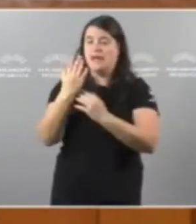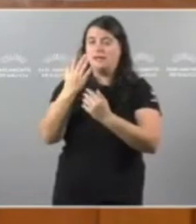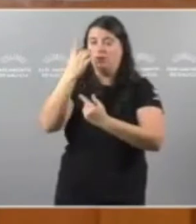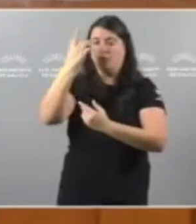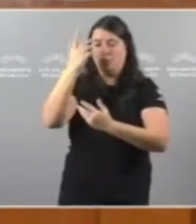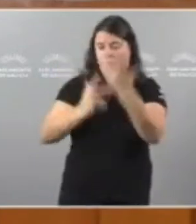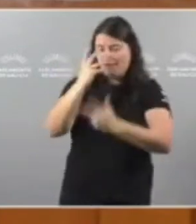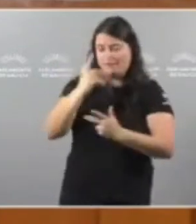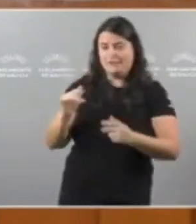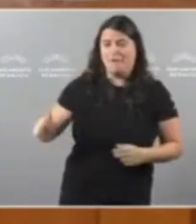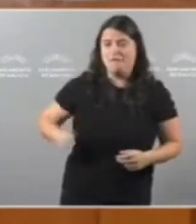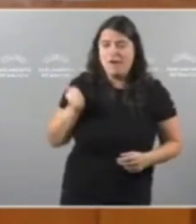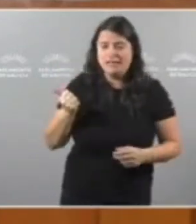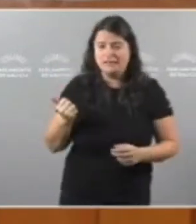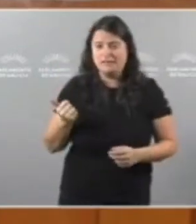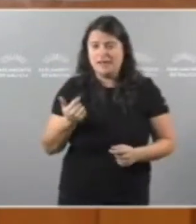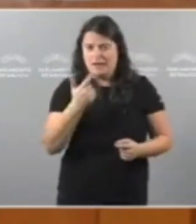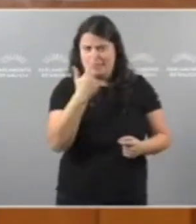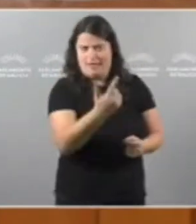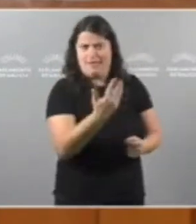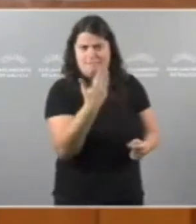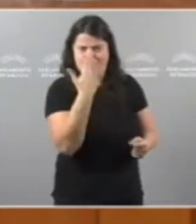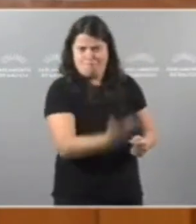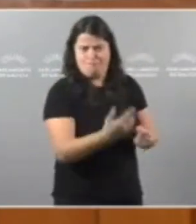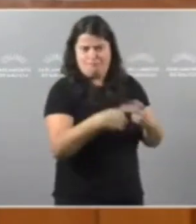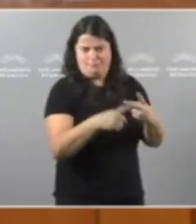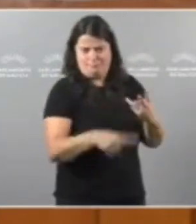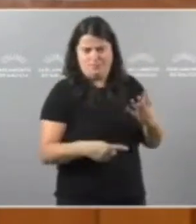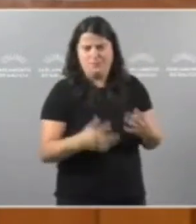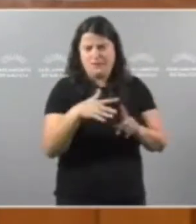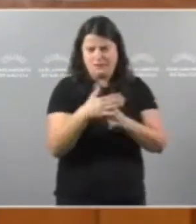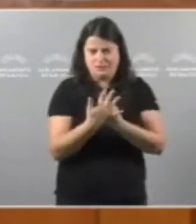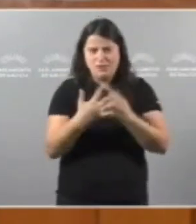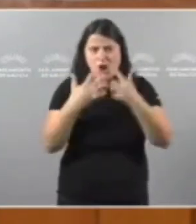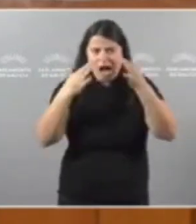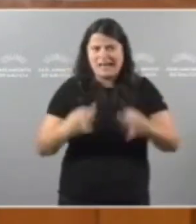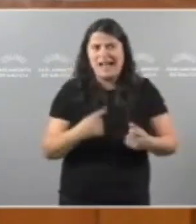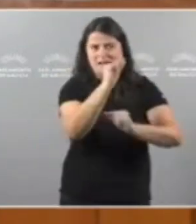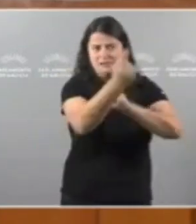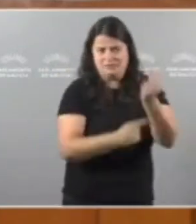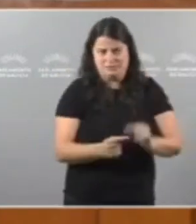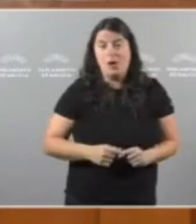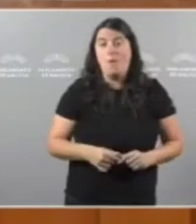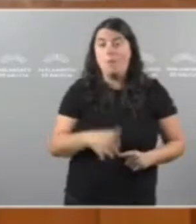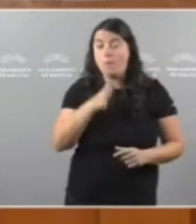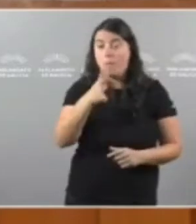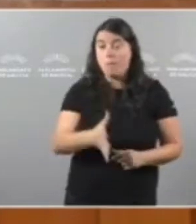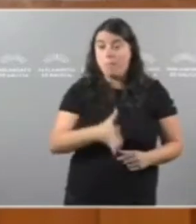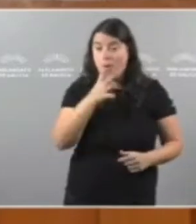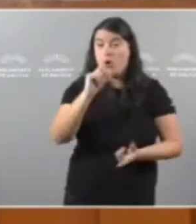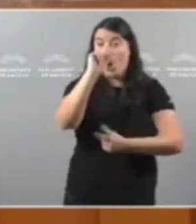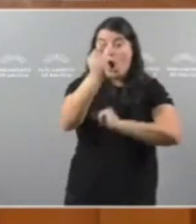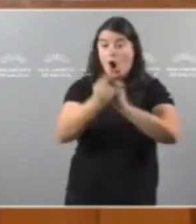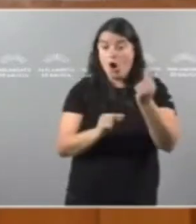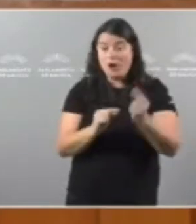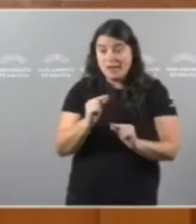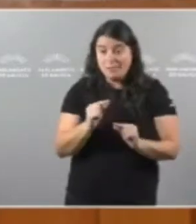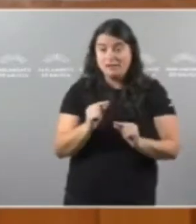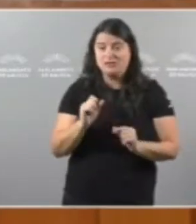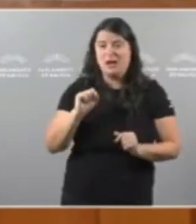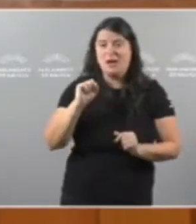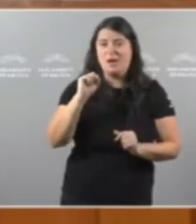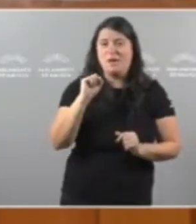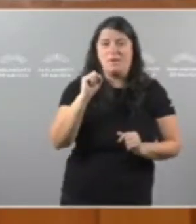falsas E que non lhes digamos Cale a realidade dos seus orzamentos Porque o certo é que son os orzamentos Mais